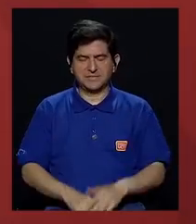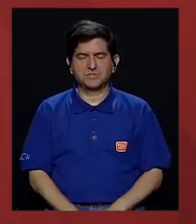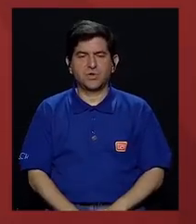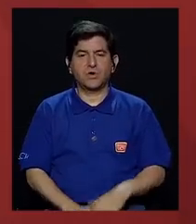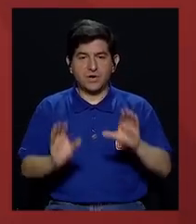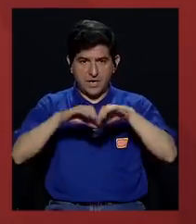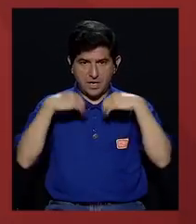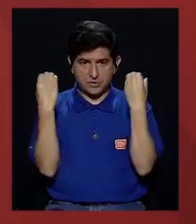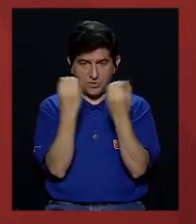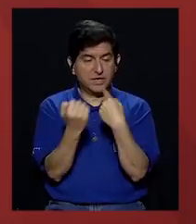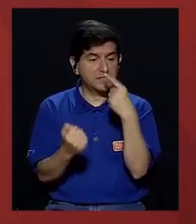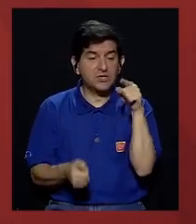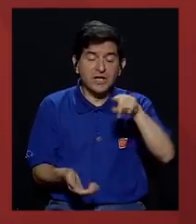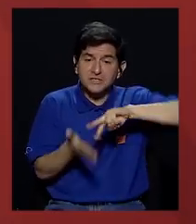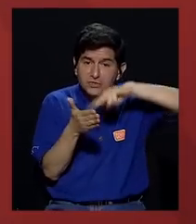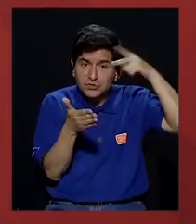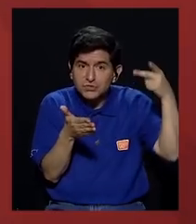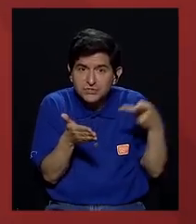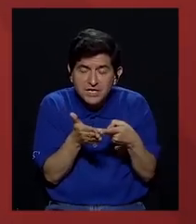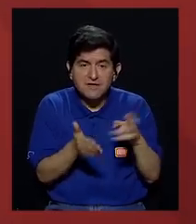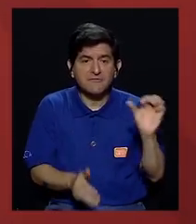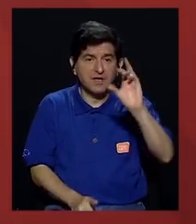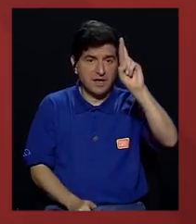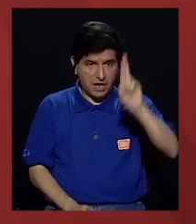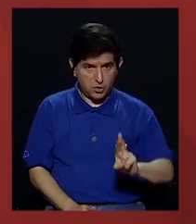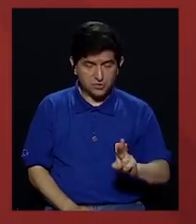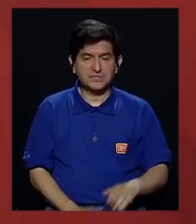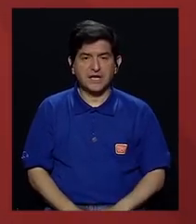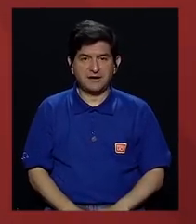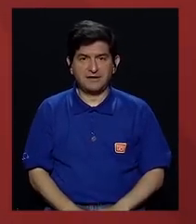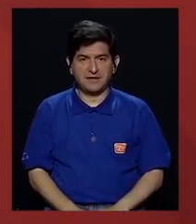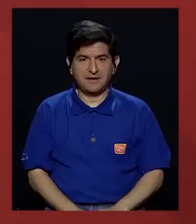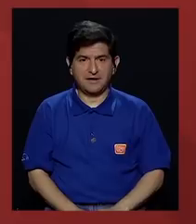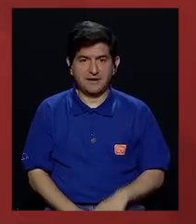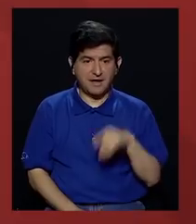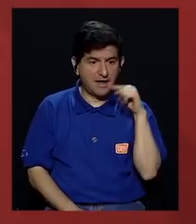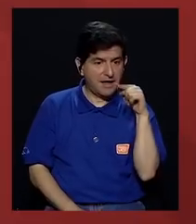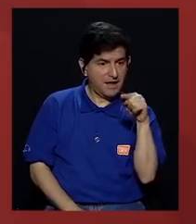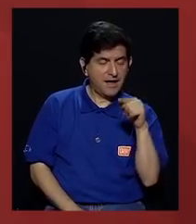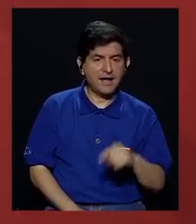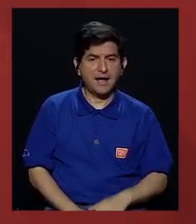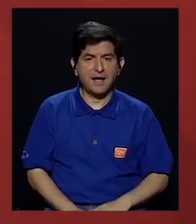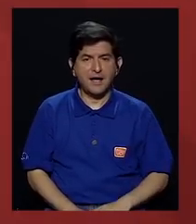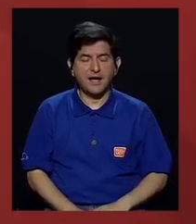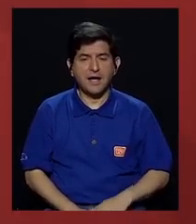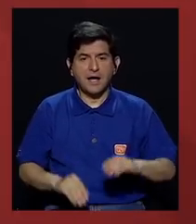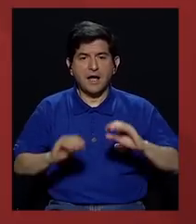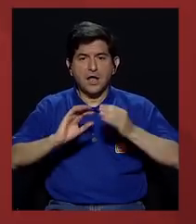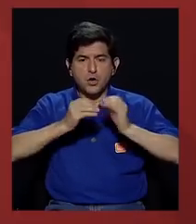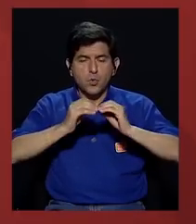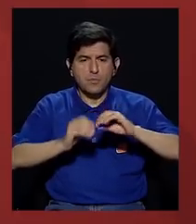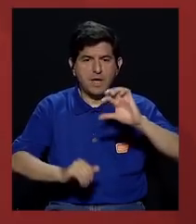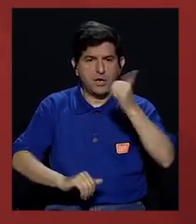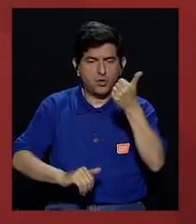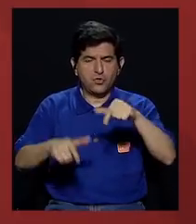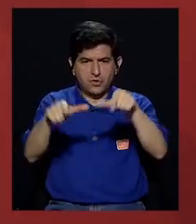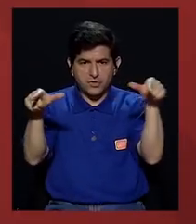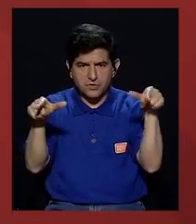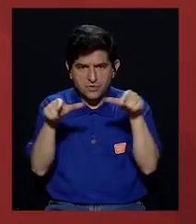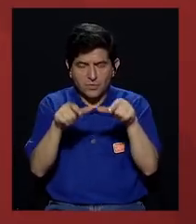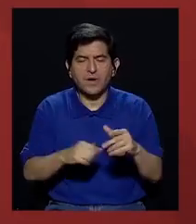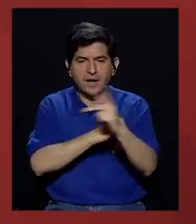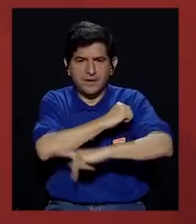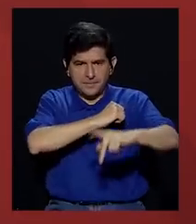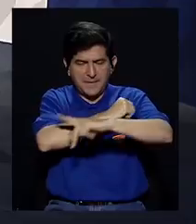Y dice la organización que eso representa que Costa Rica escale al porcentaje número 10. sea, que